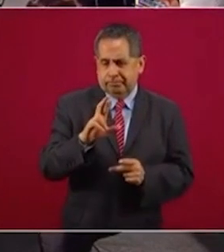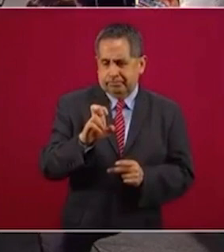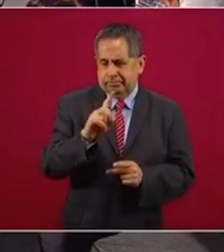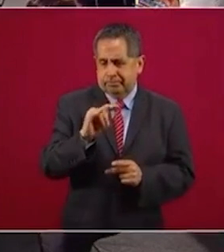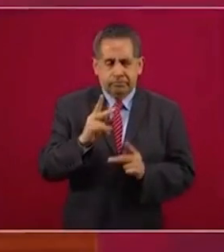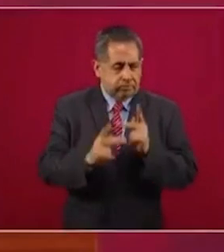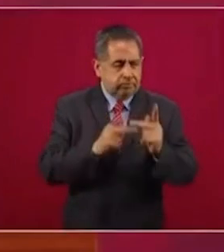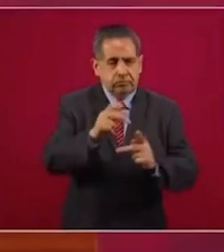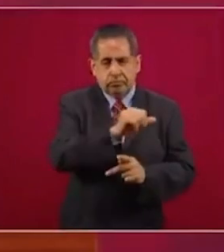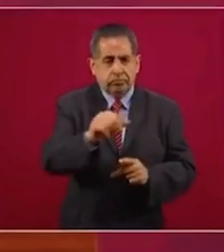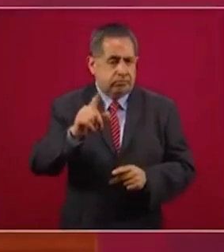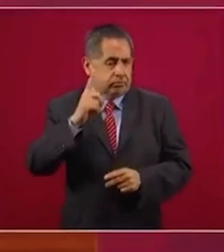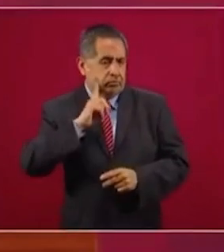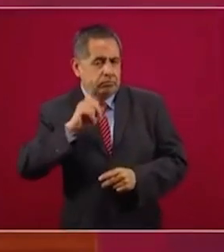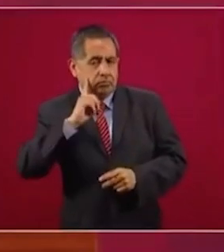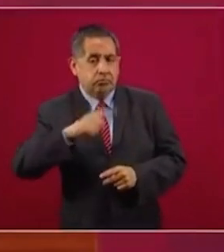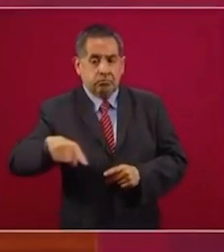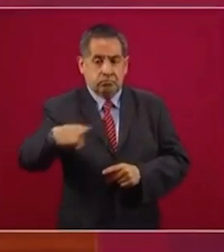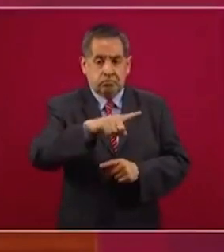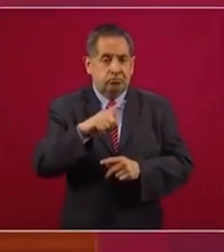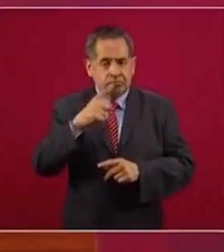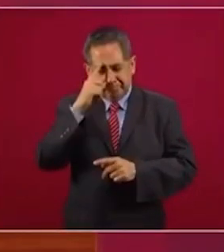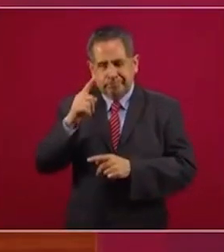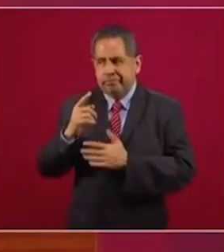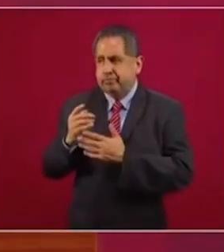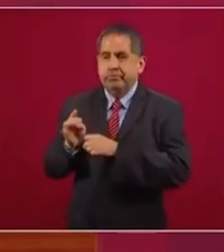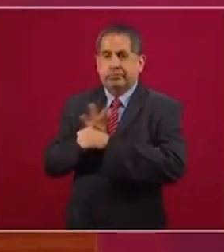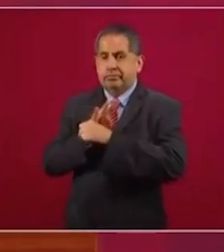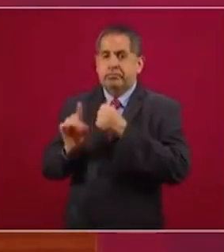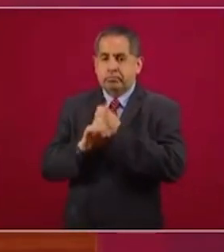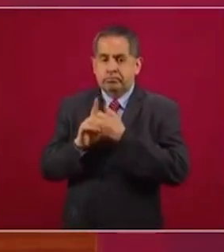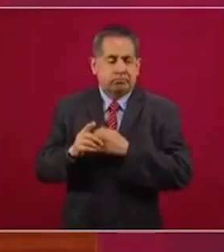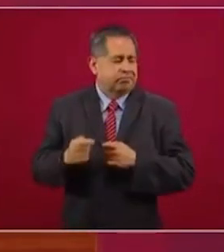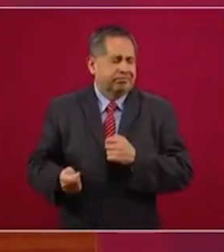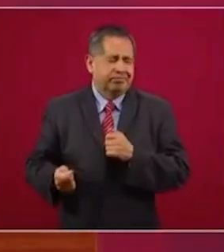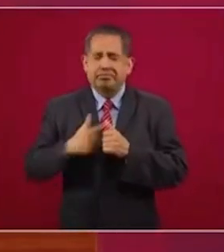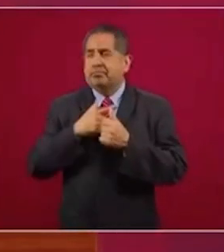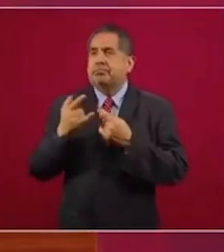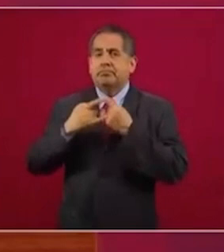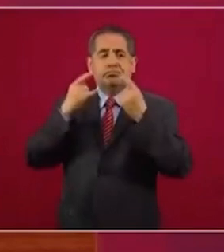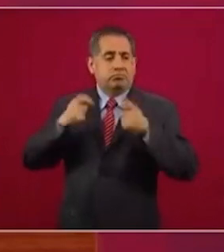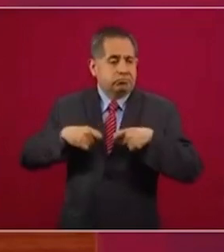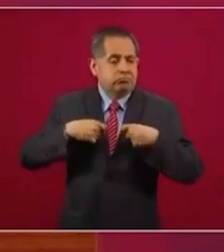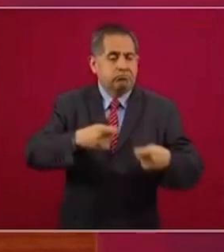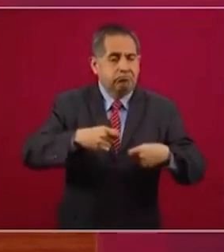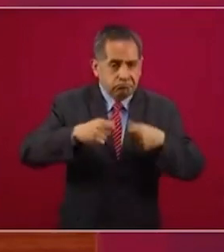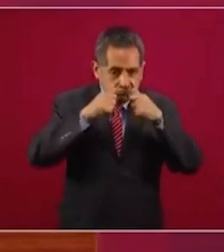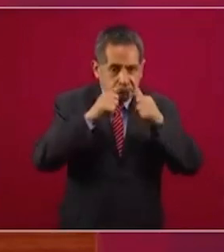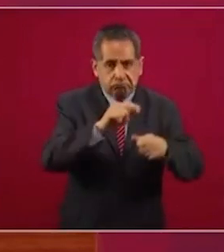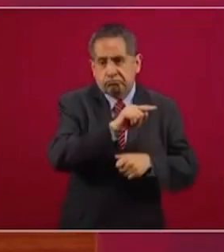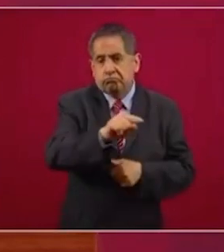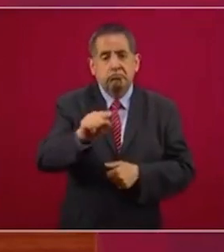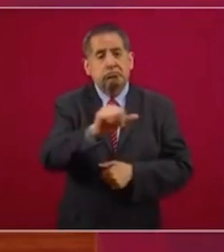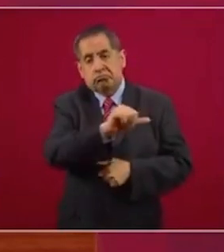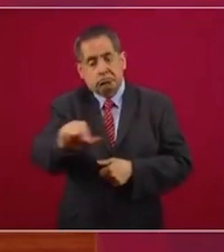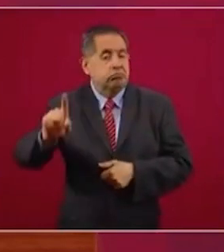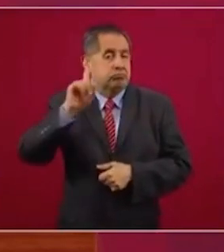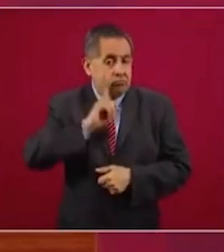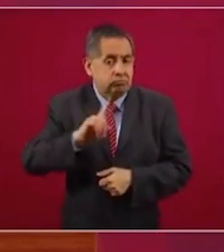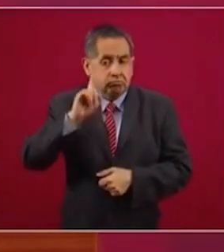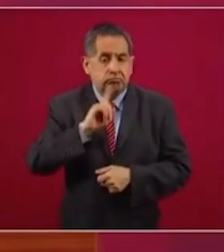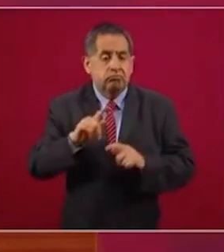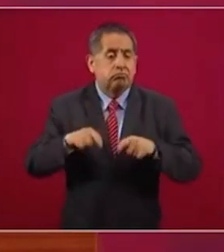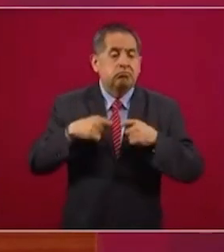pandemia. Hay un número importante de créditos que han ido a mujeres y por primera vez en la historia se están dando créditos a